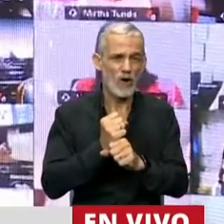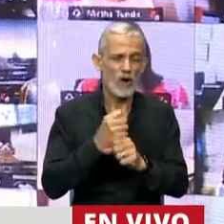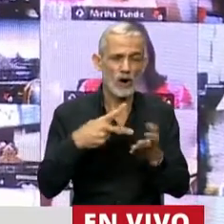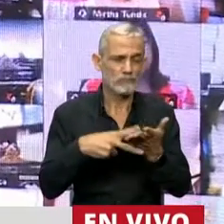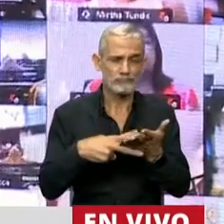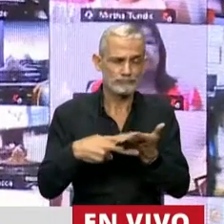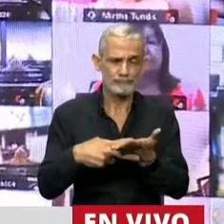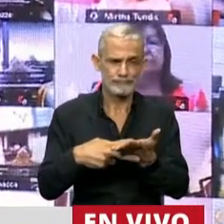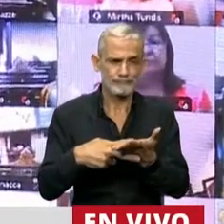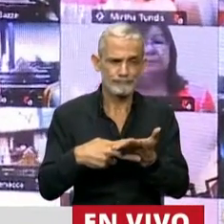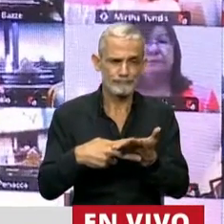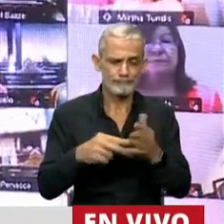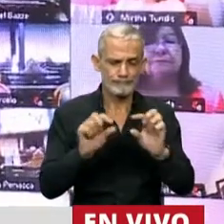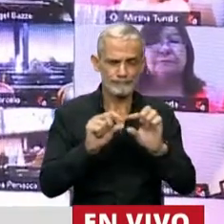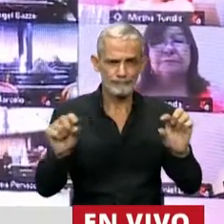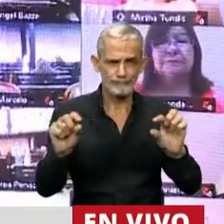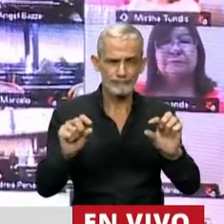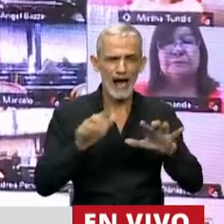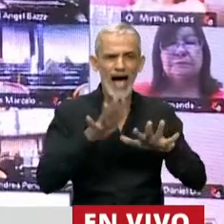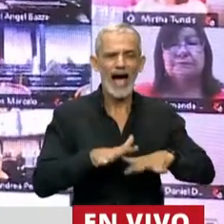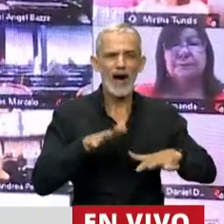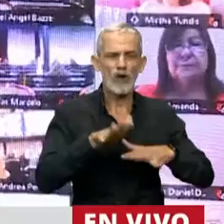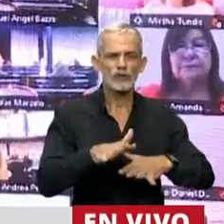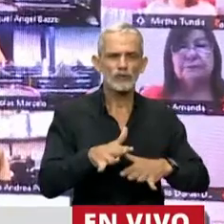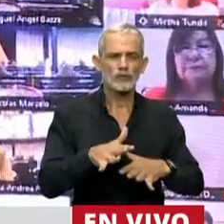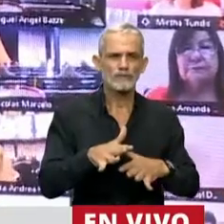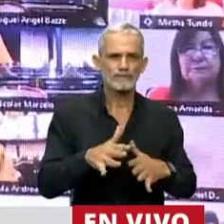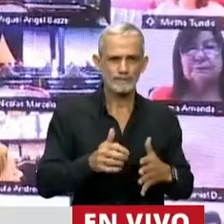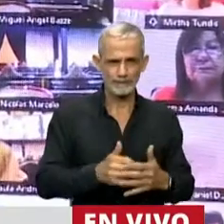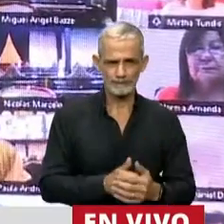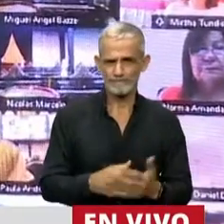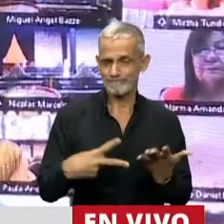definido el acoso tan solo en el convenio